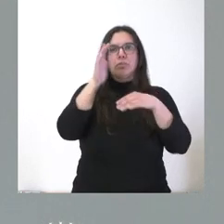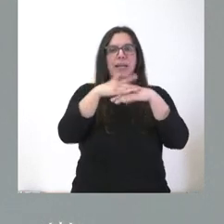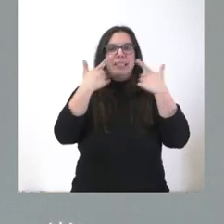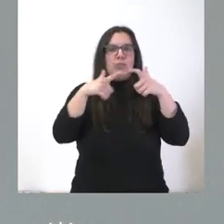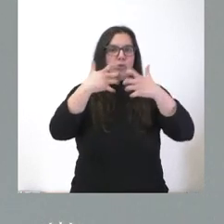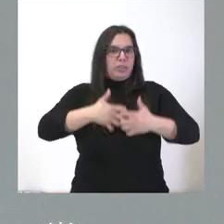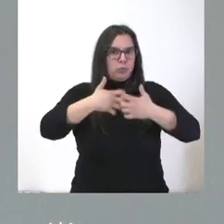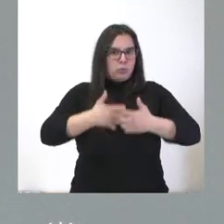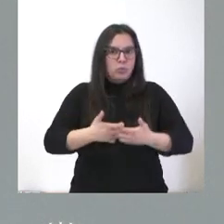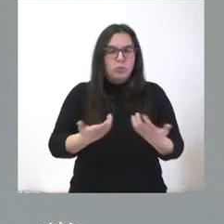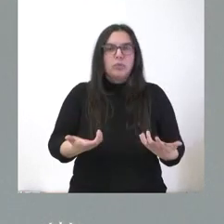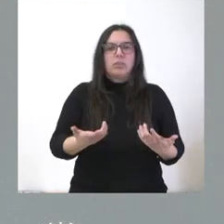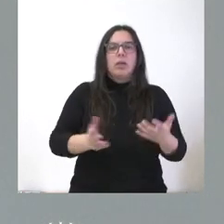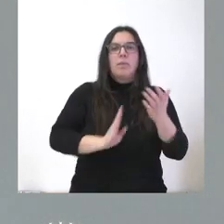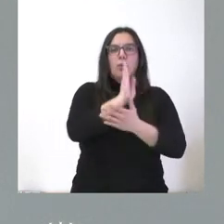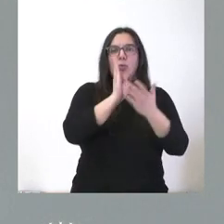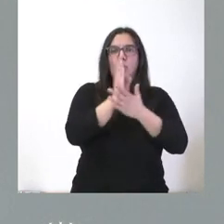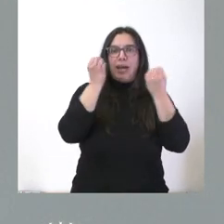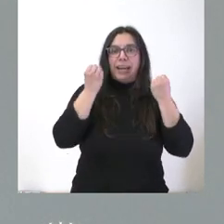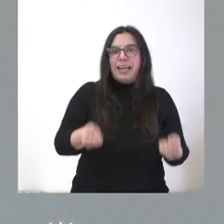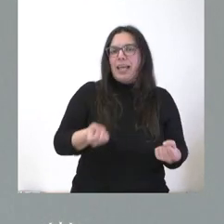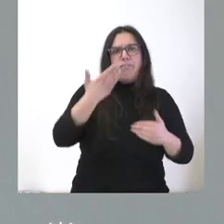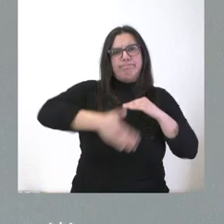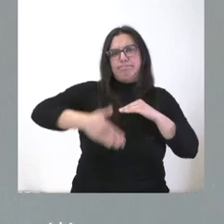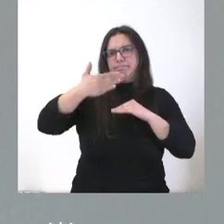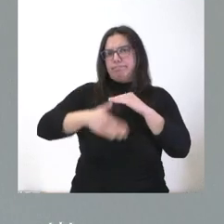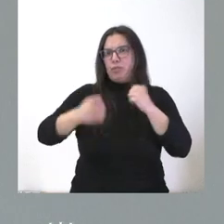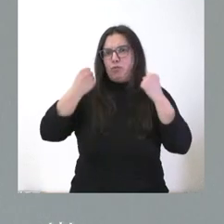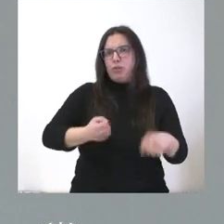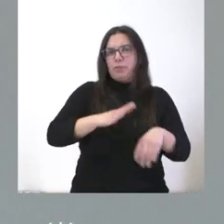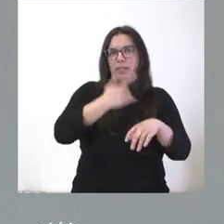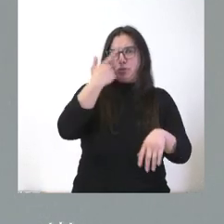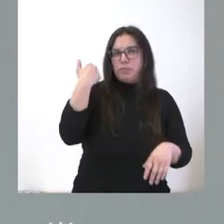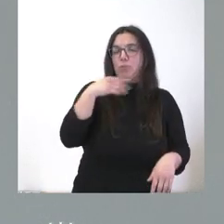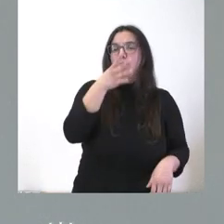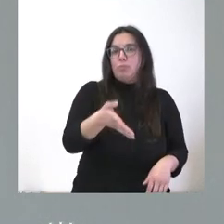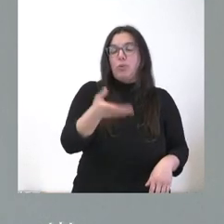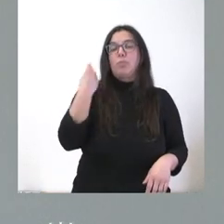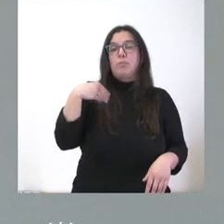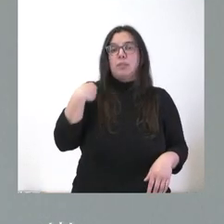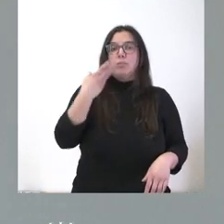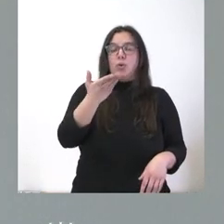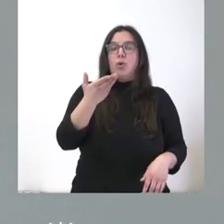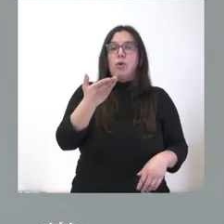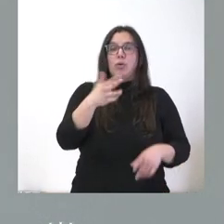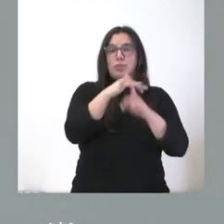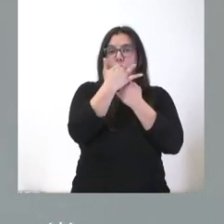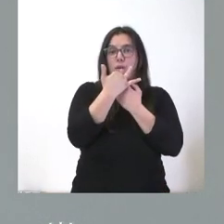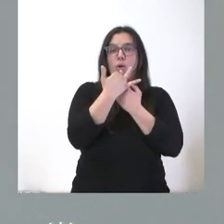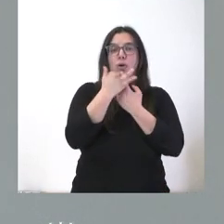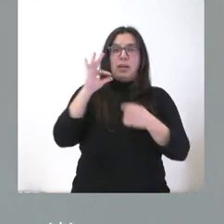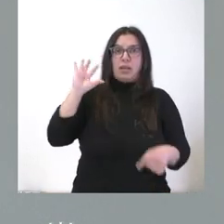industrial. La producción energética fue muy limitada en el año pasado como consecuencia de las circunstancias